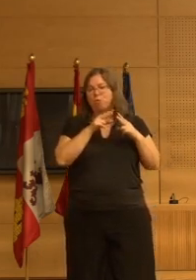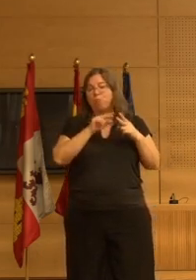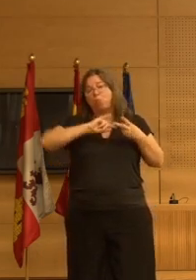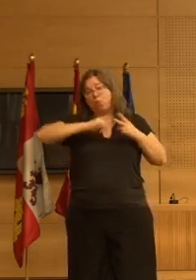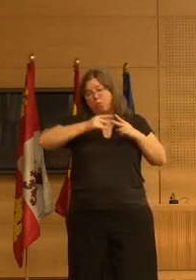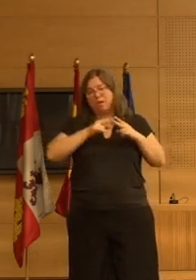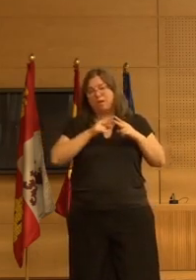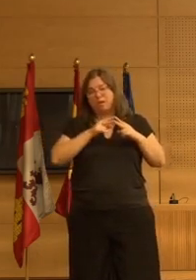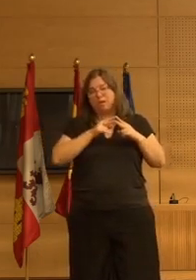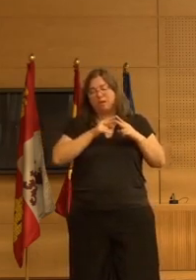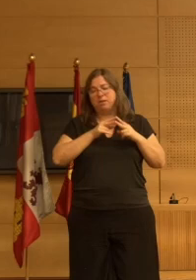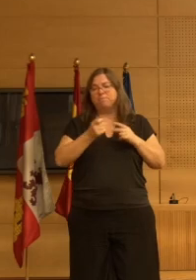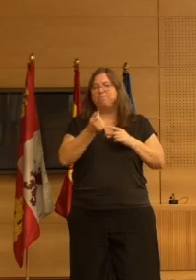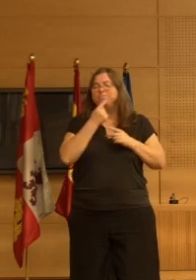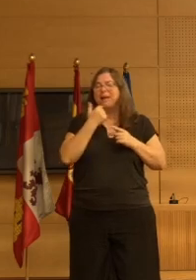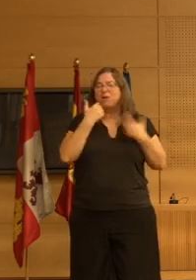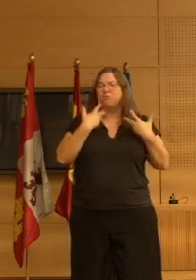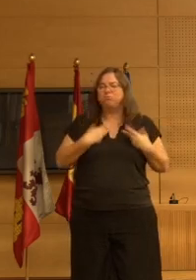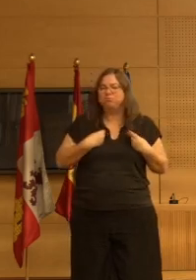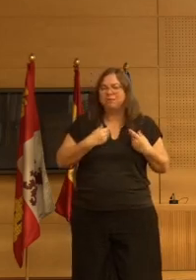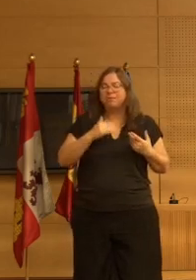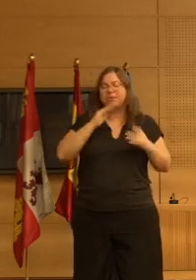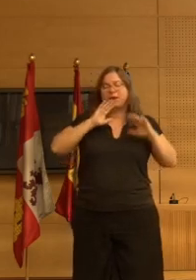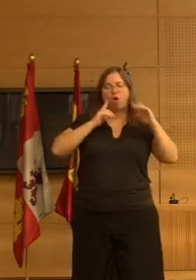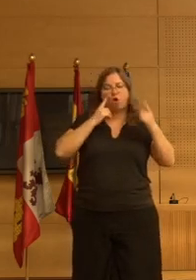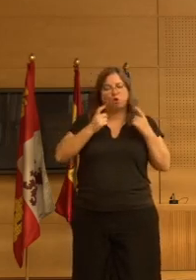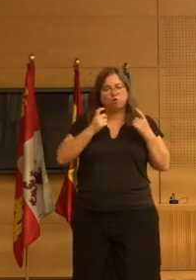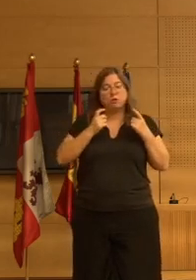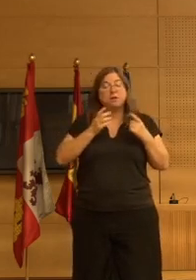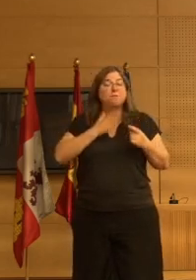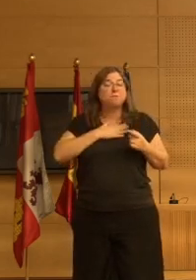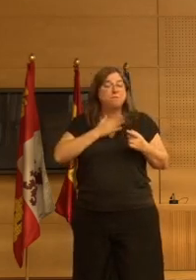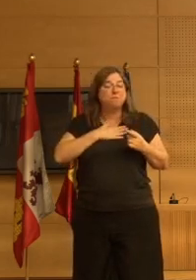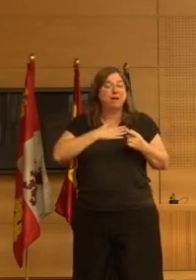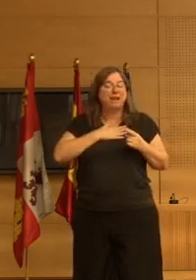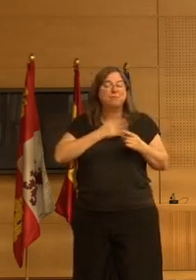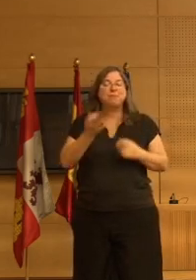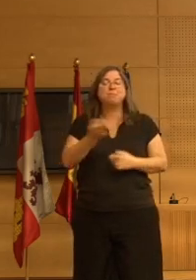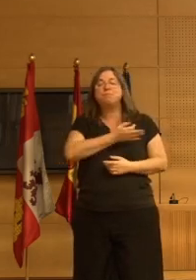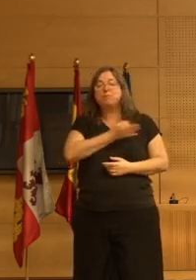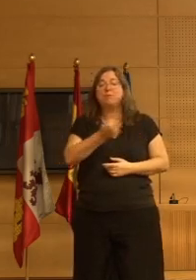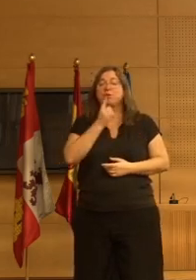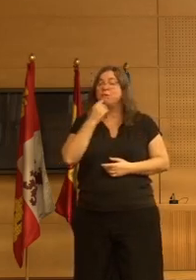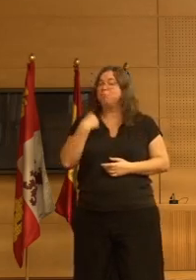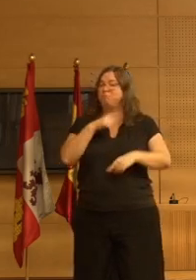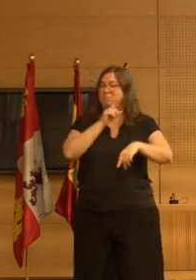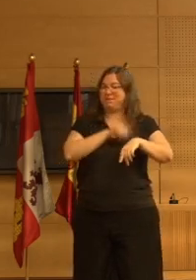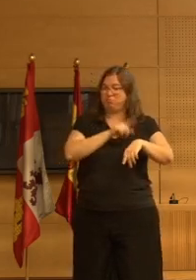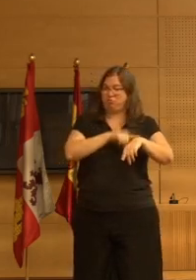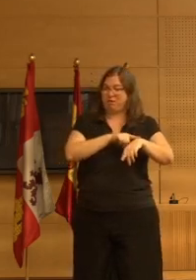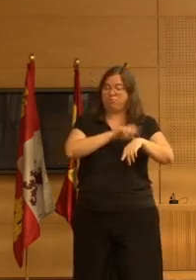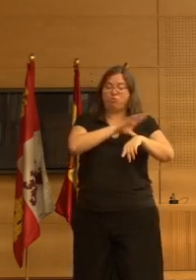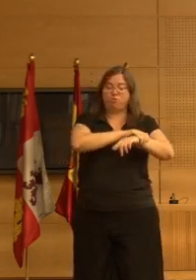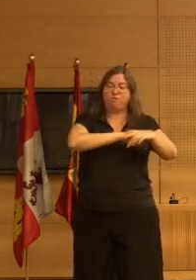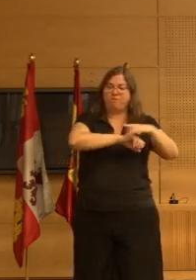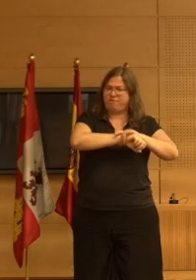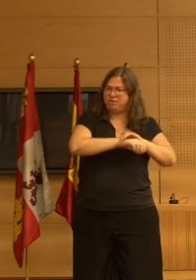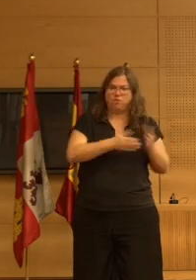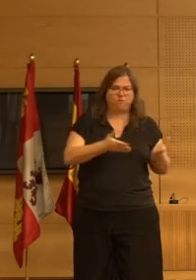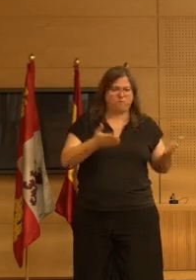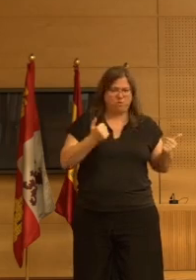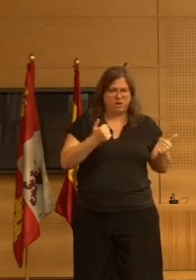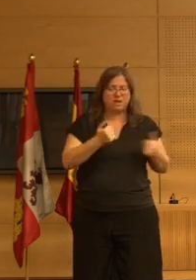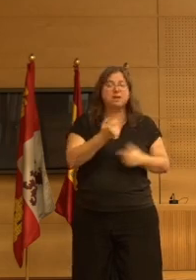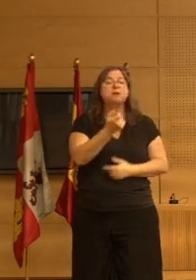estabilizadores del ánimo y todo lo que sea entonces por eso para mí la secuencia ideal es a la vez pero sobre todo primero físicas